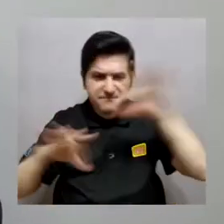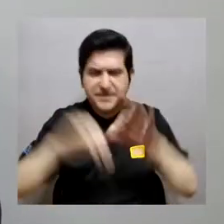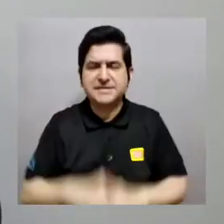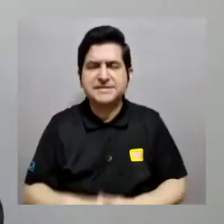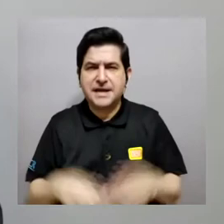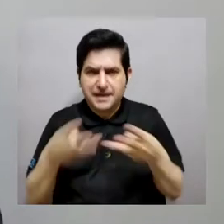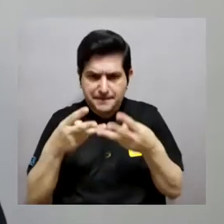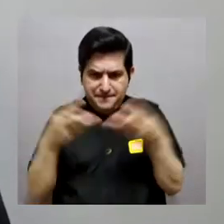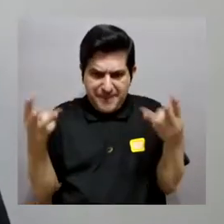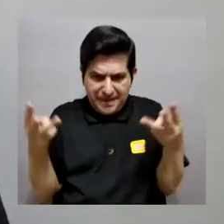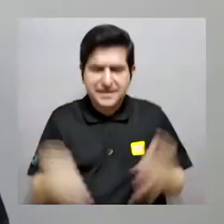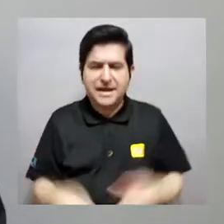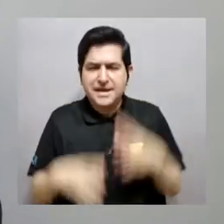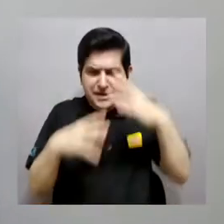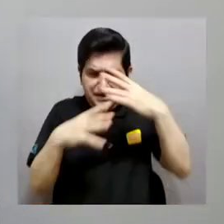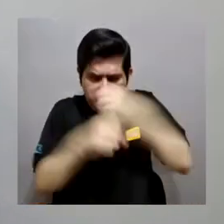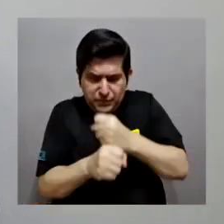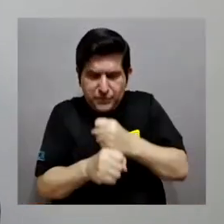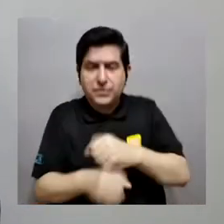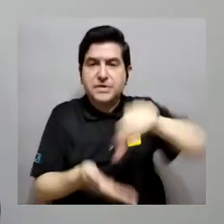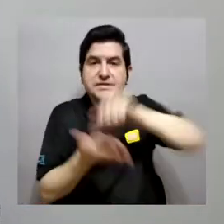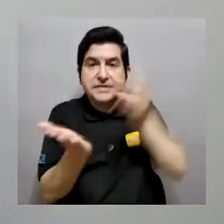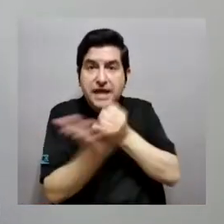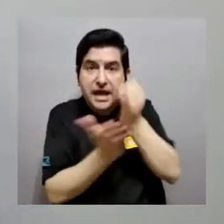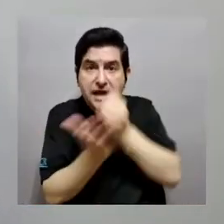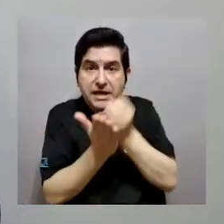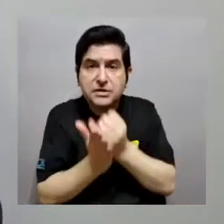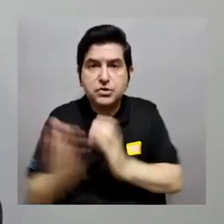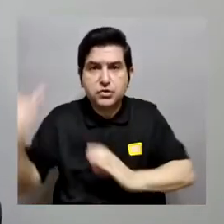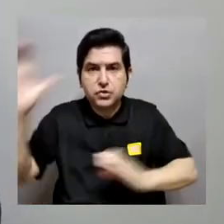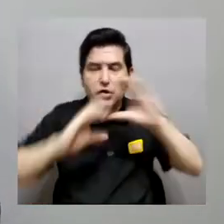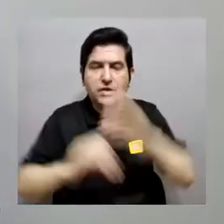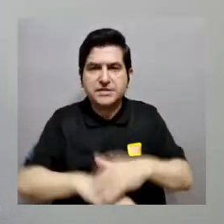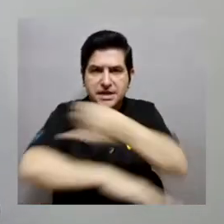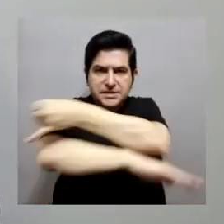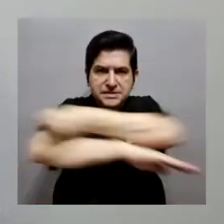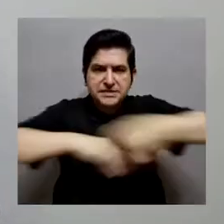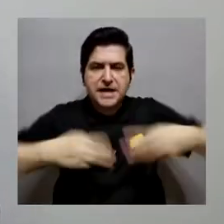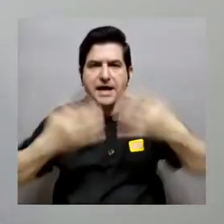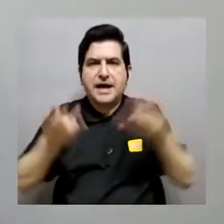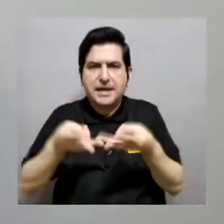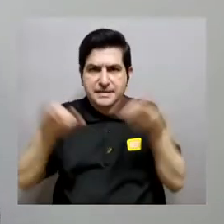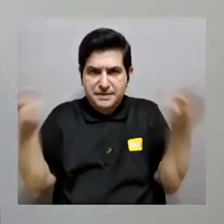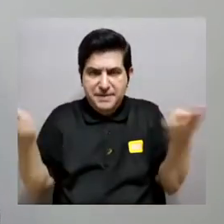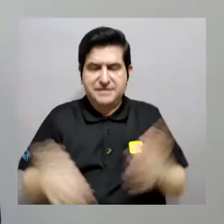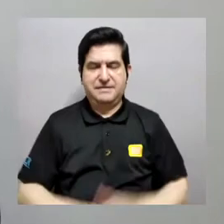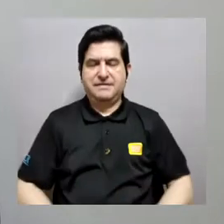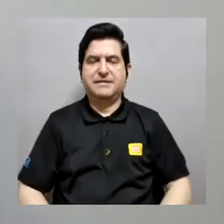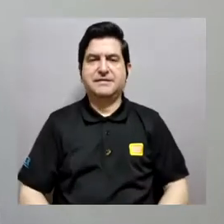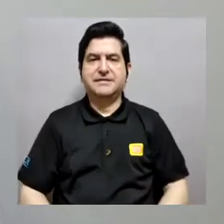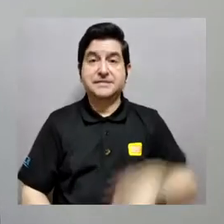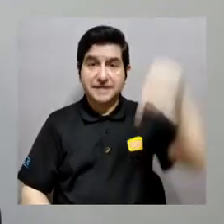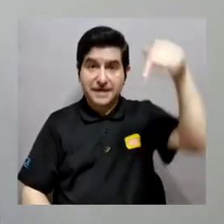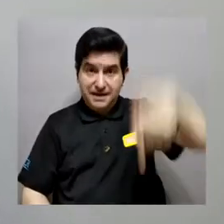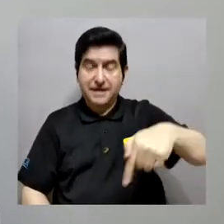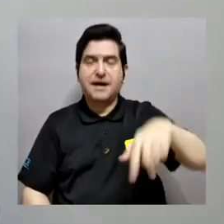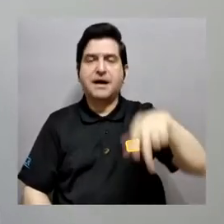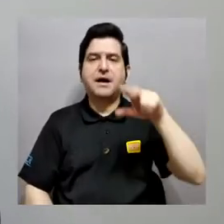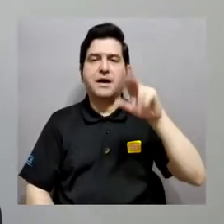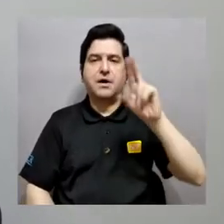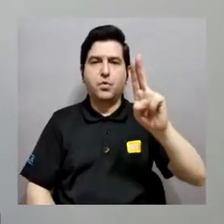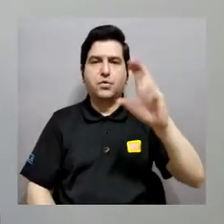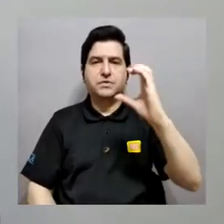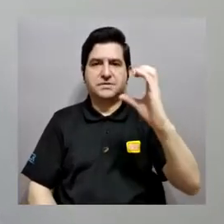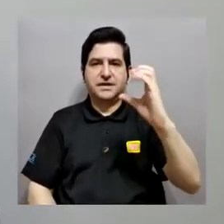Muñoz trabaja en la sección de Física de la materia condensada del Centro de Investigación de Ciencia e